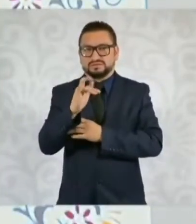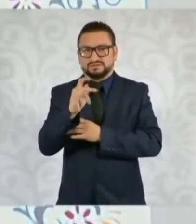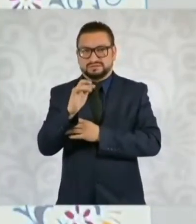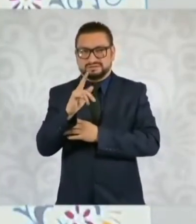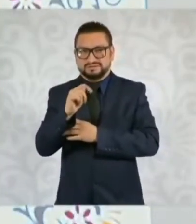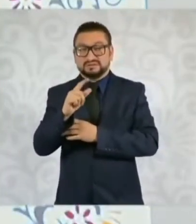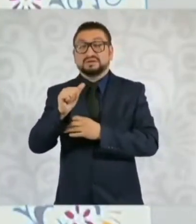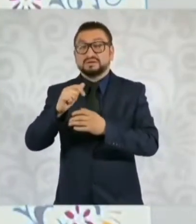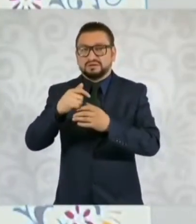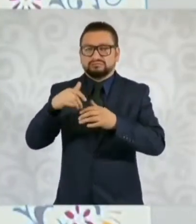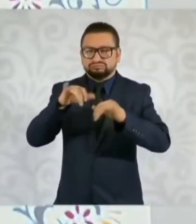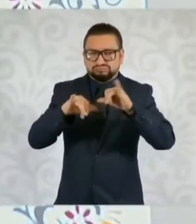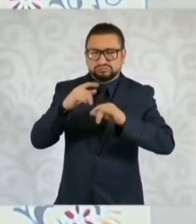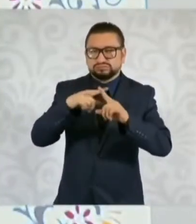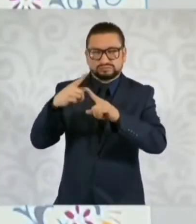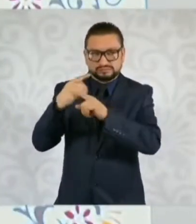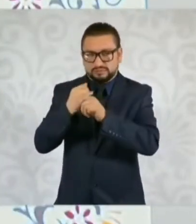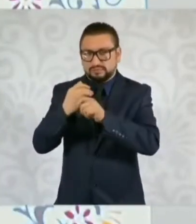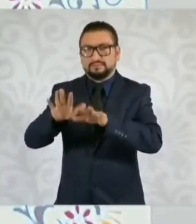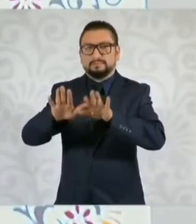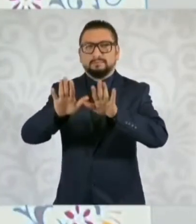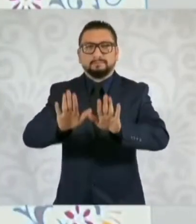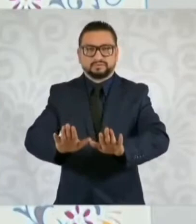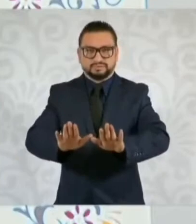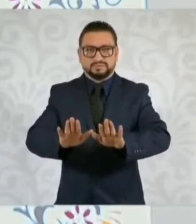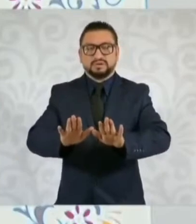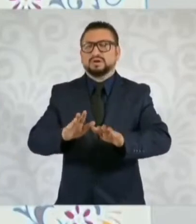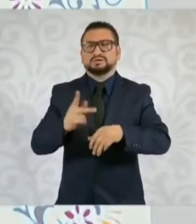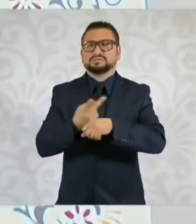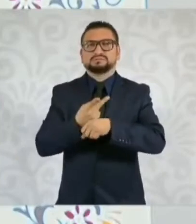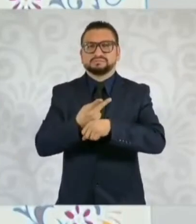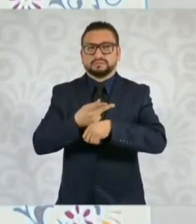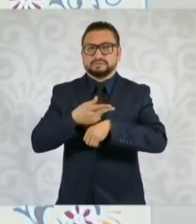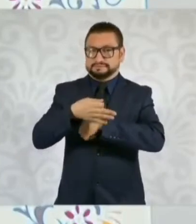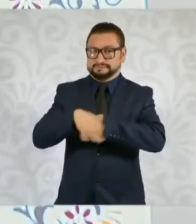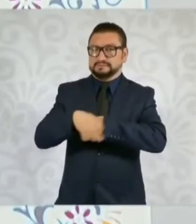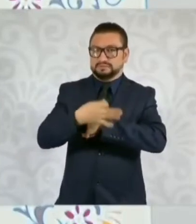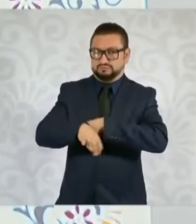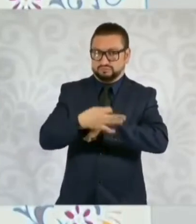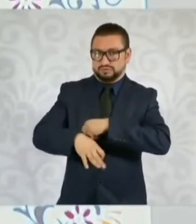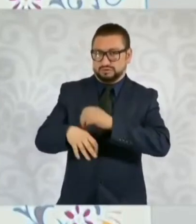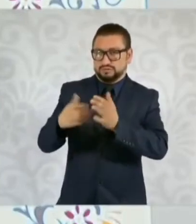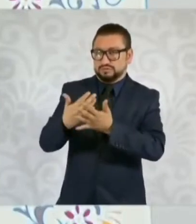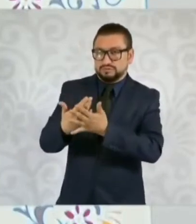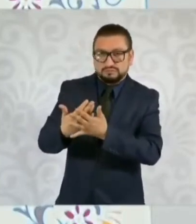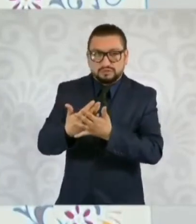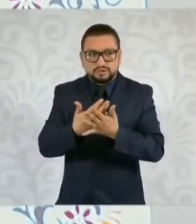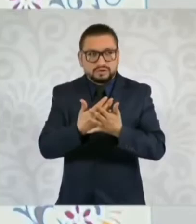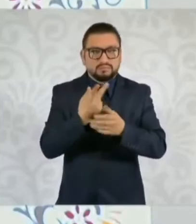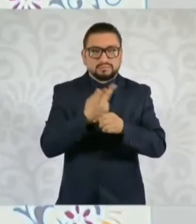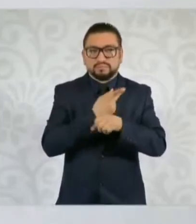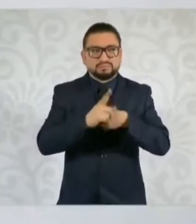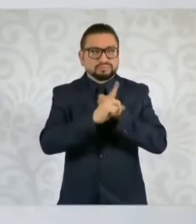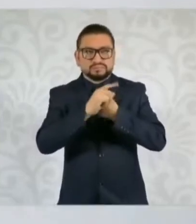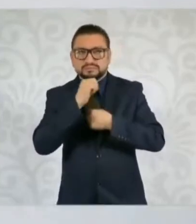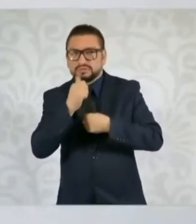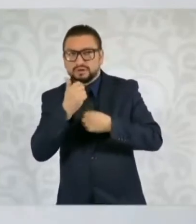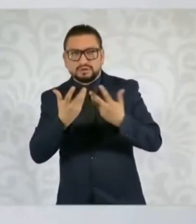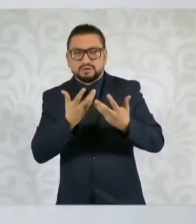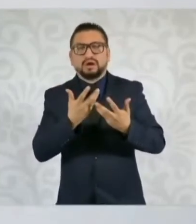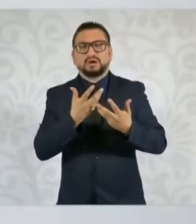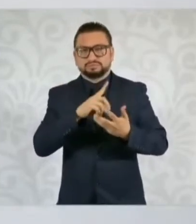parada. Sin embargo, se paran de manera temporal hasta ver si no hay más afectaciones y